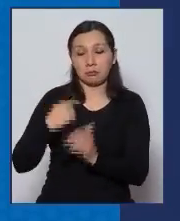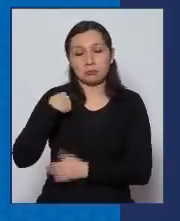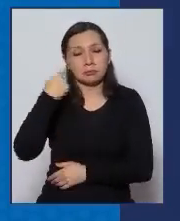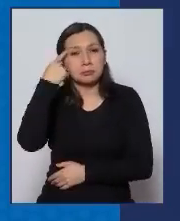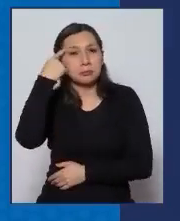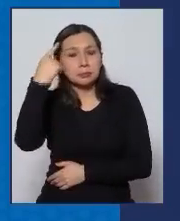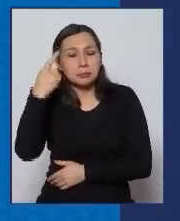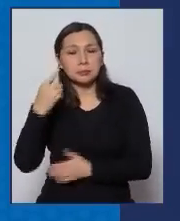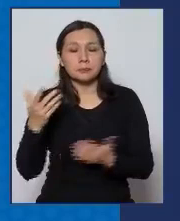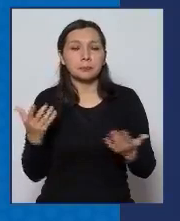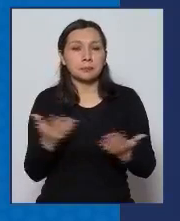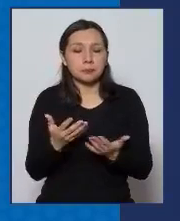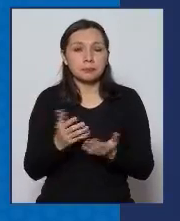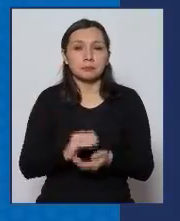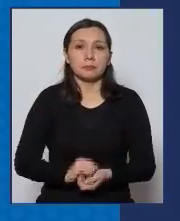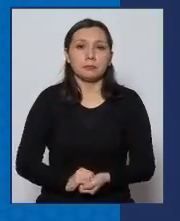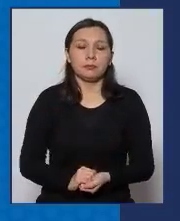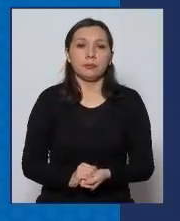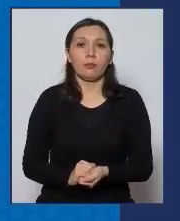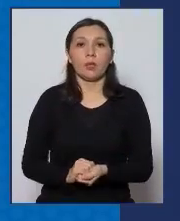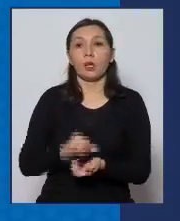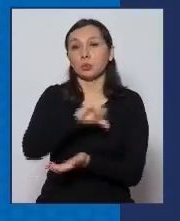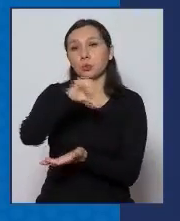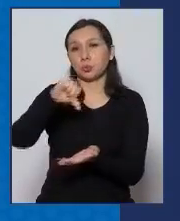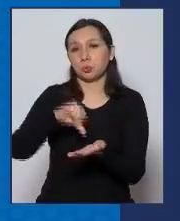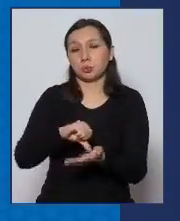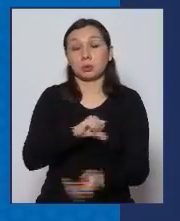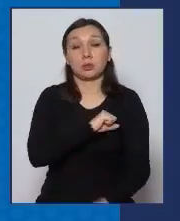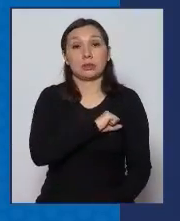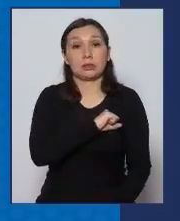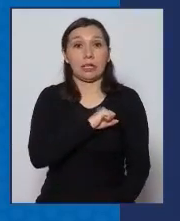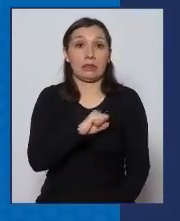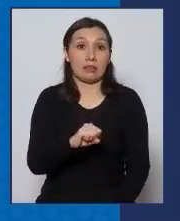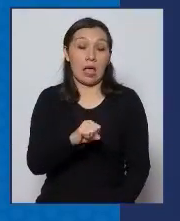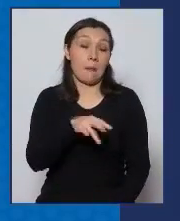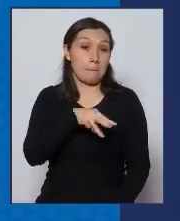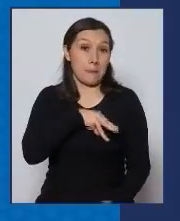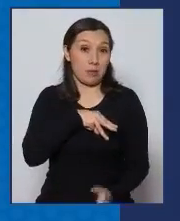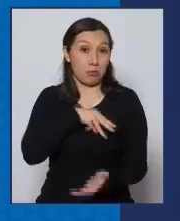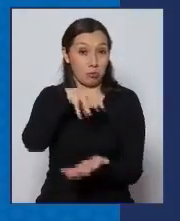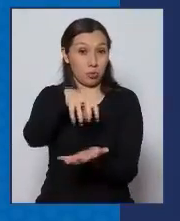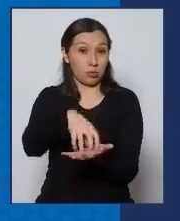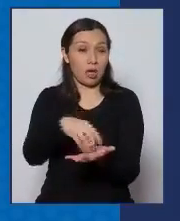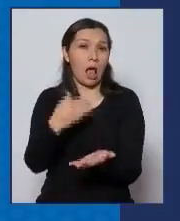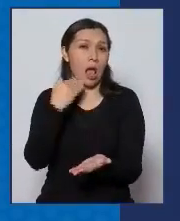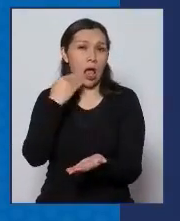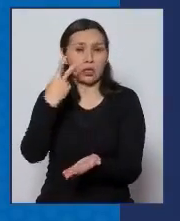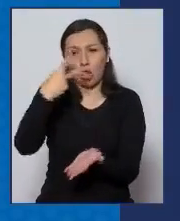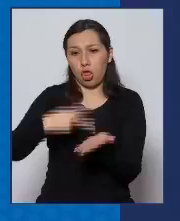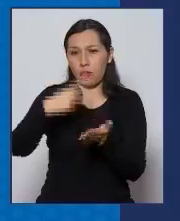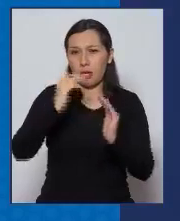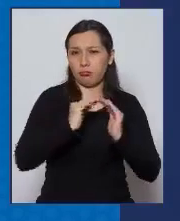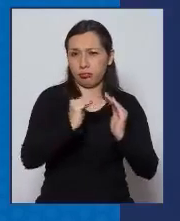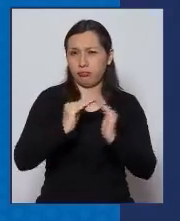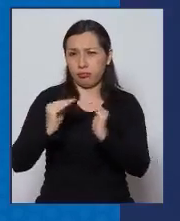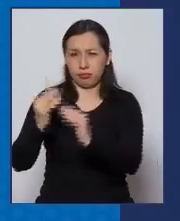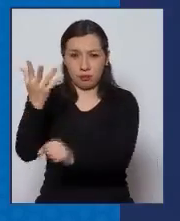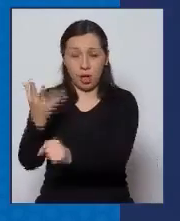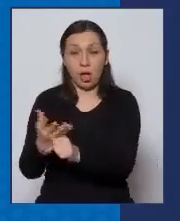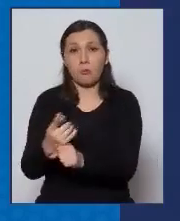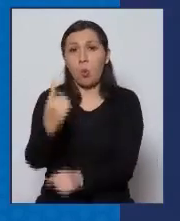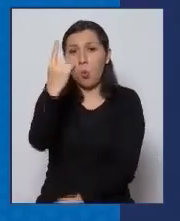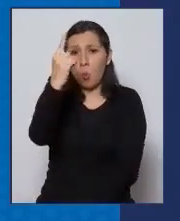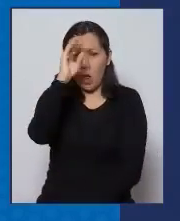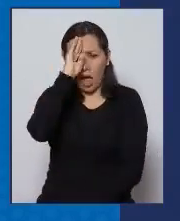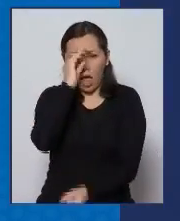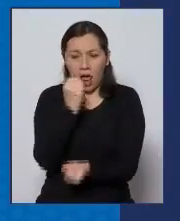piensa que en la ciudad de Santiago en la región metropolitana hay casi 2.000 hogares y tenemos un